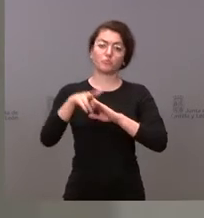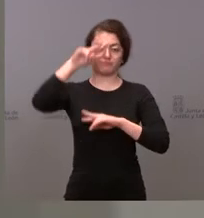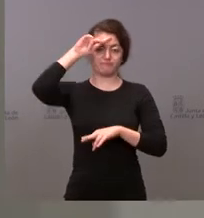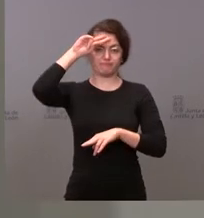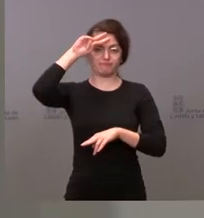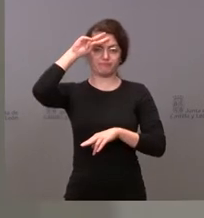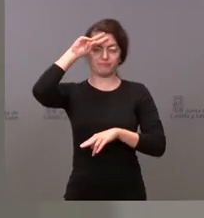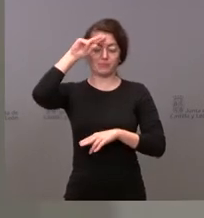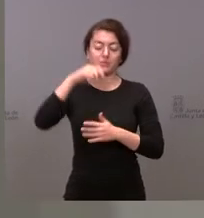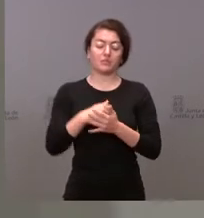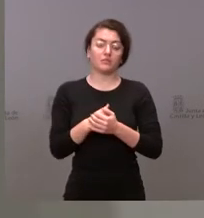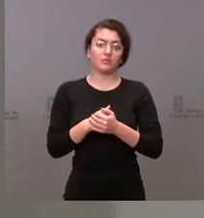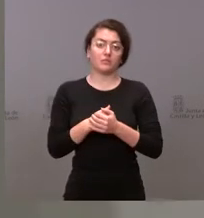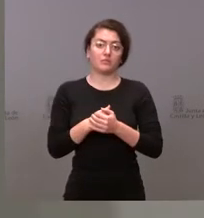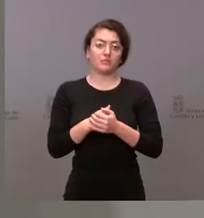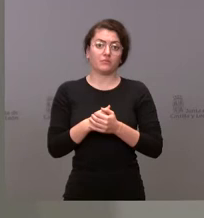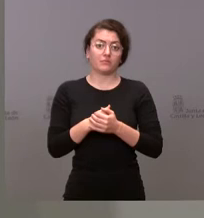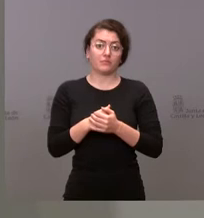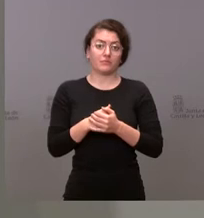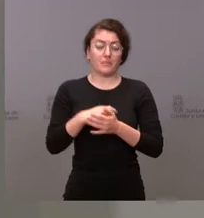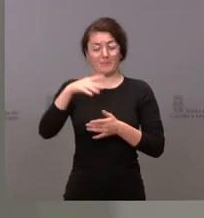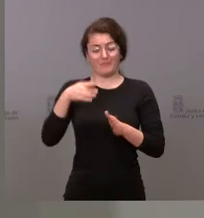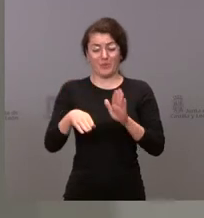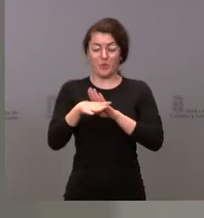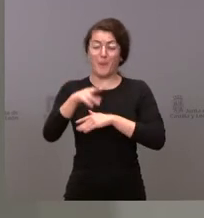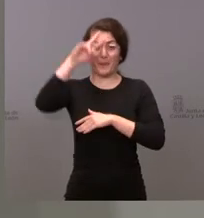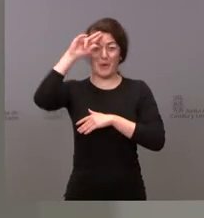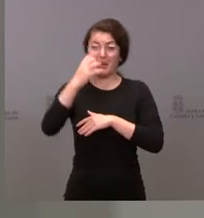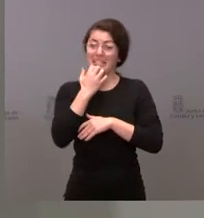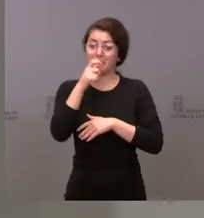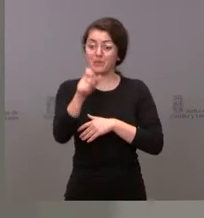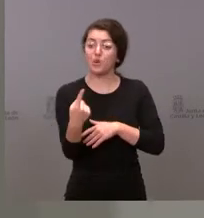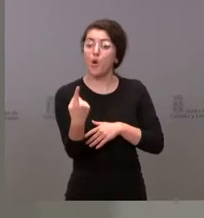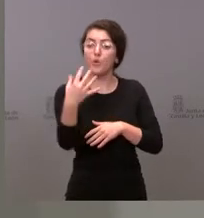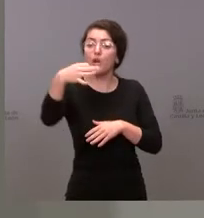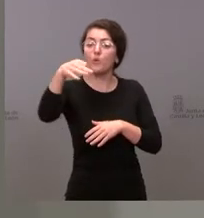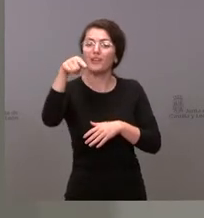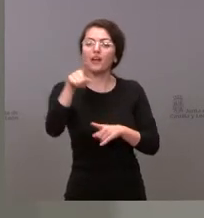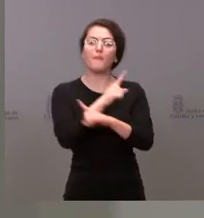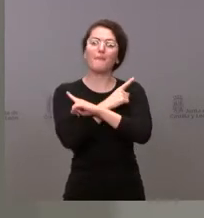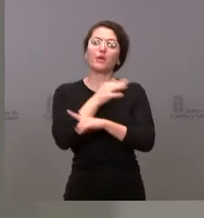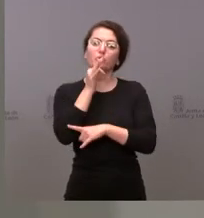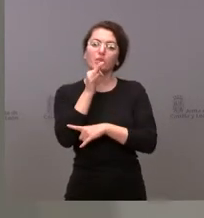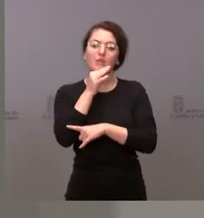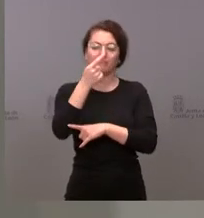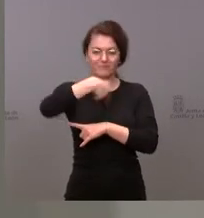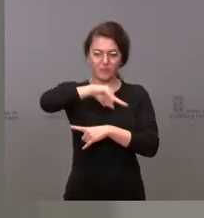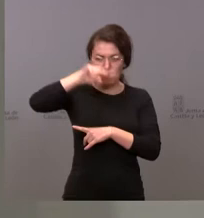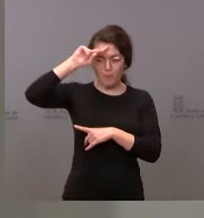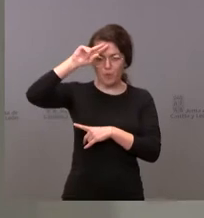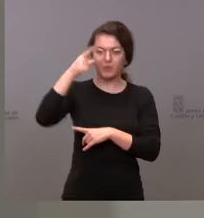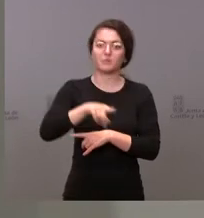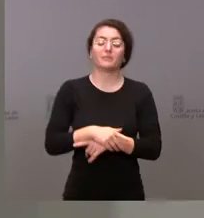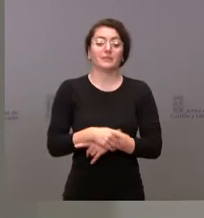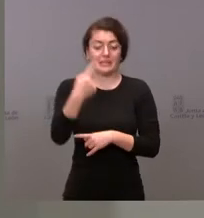preocupados mientras haya un solo ciudadano de la comunidad en el paro. Somos conscientes de que hay unas perspectivas